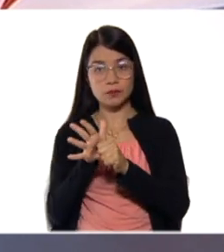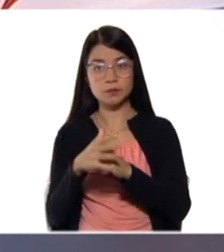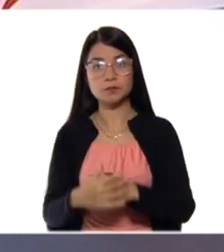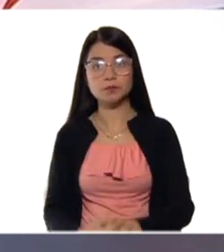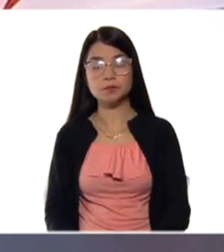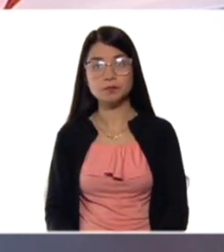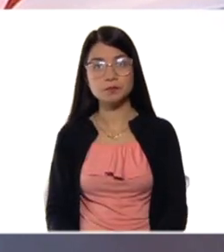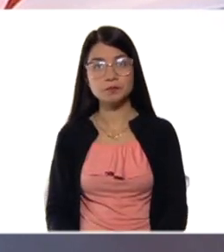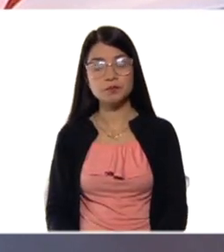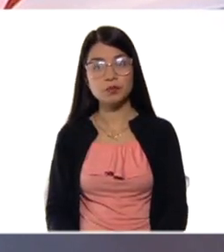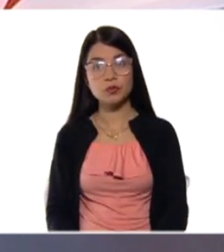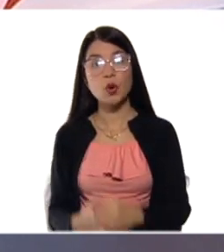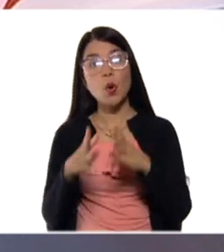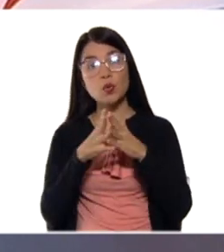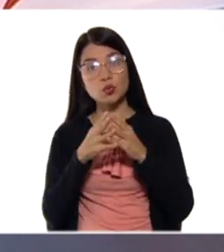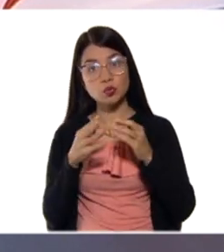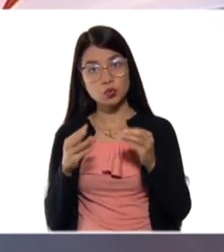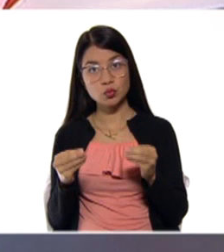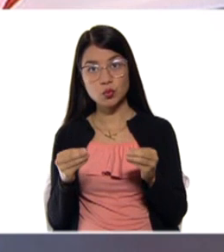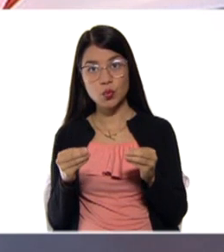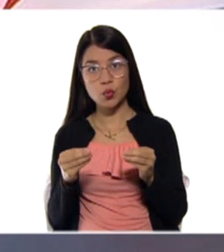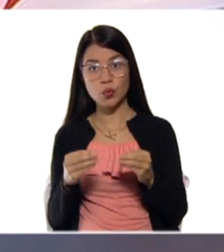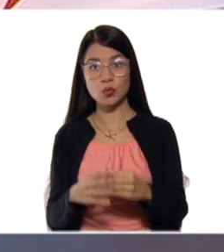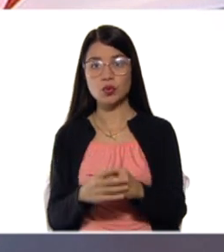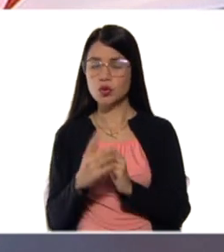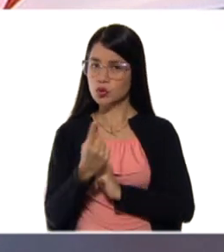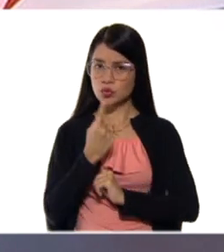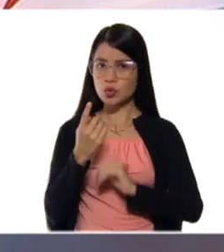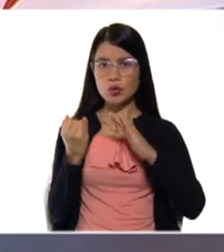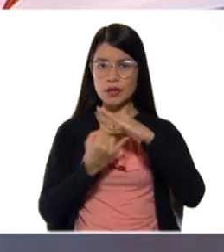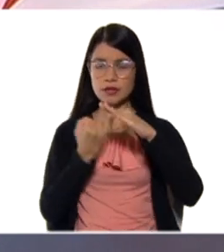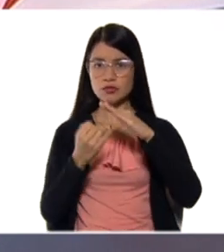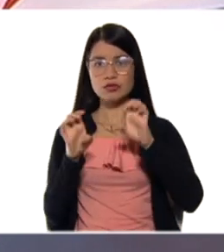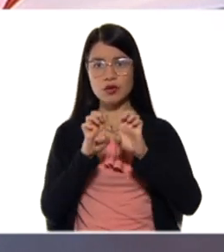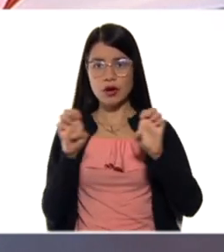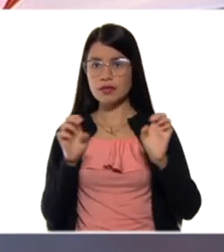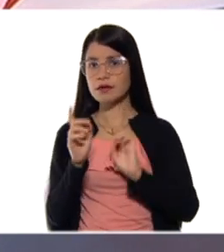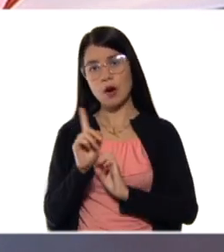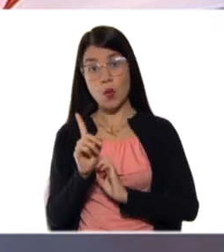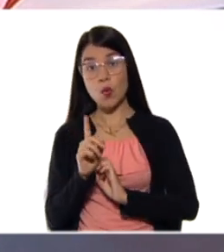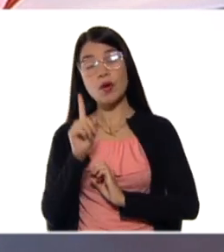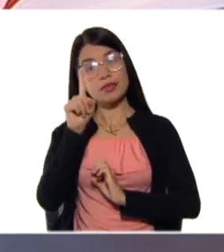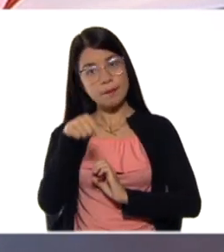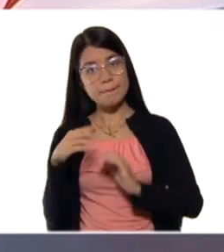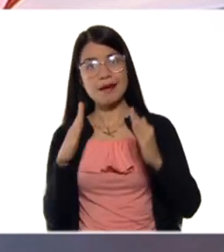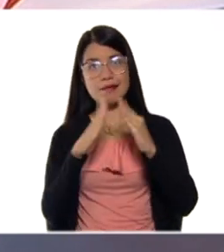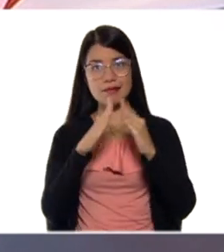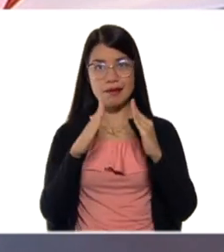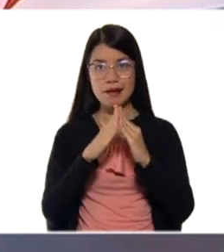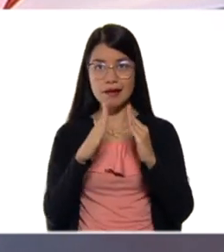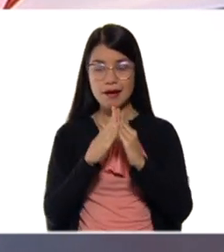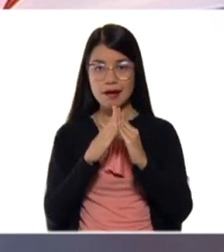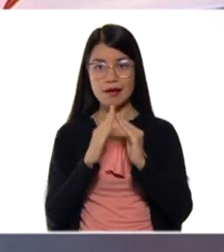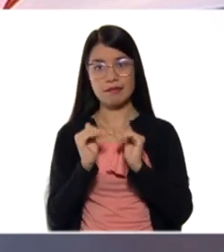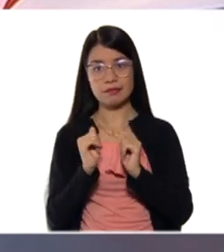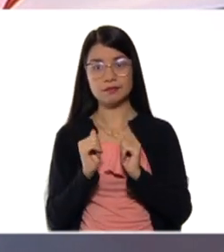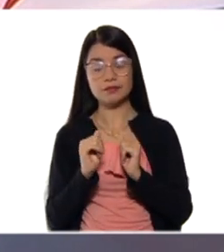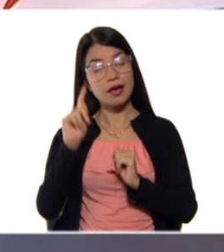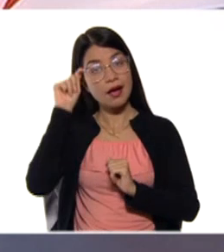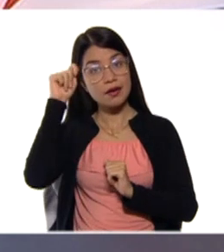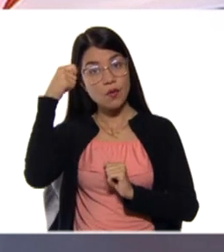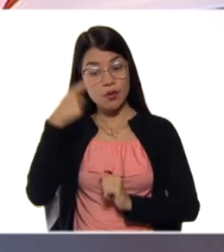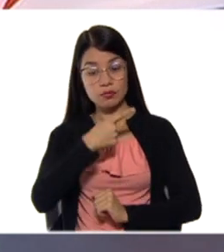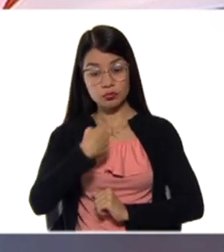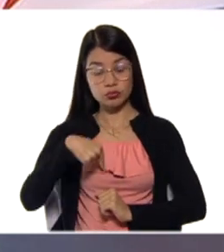¿ok? Y todo lo que debemos hacer, no solamente en las instituciones educativas, sino también desde nuestro hogar, en nuestra casa. Y recuerden que